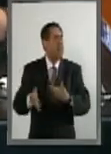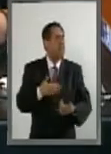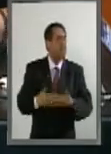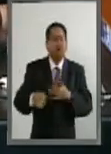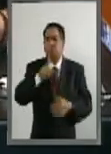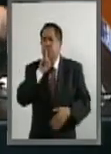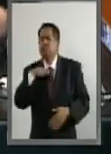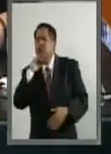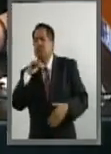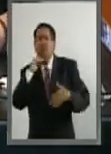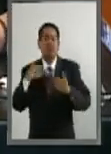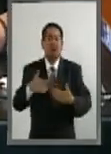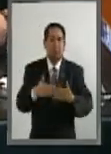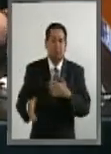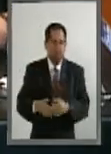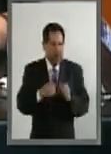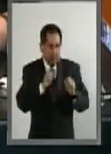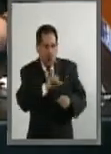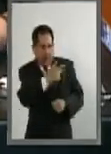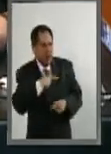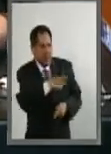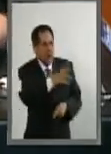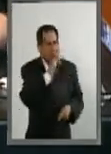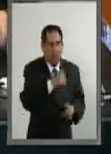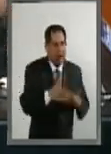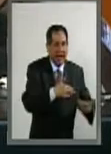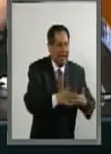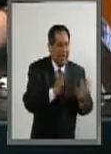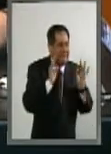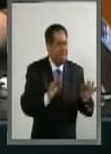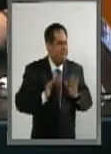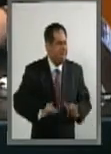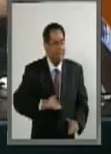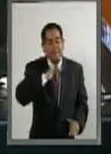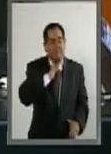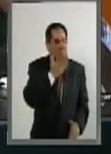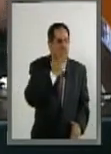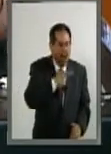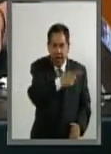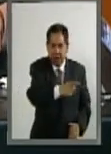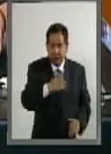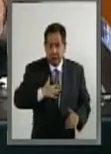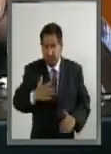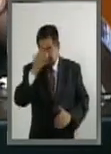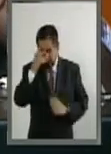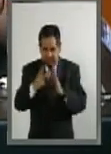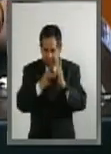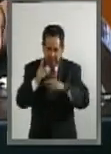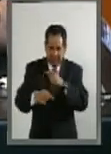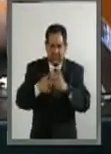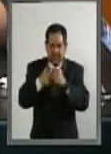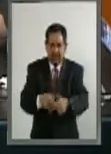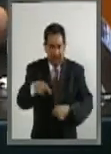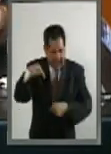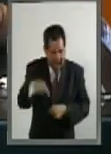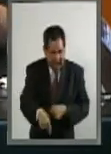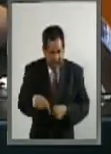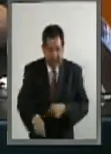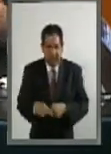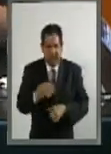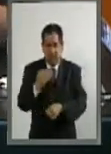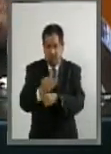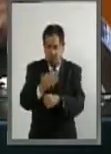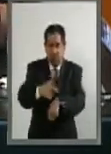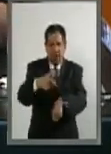tranquilo como seguramente otras gentes no podrían ir. No hay nada que avergonzarnos. Y yo insisto en que aquí es hora